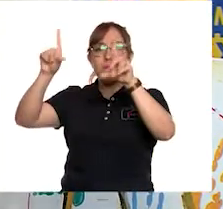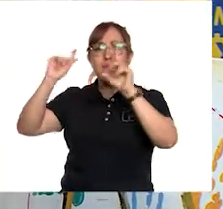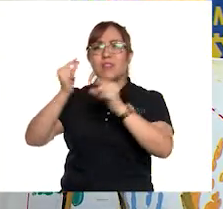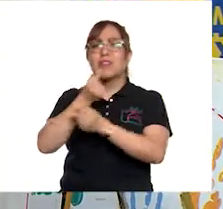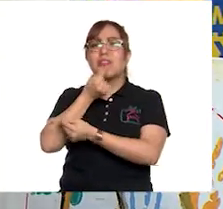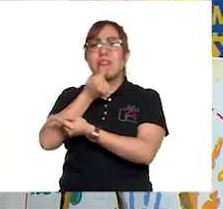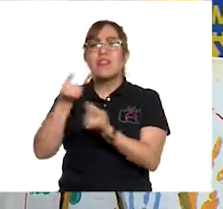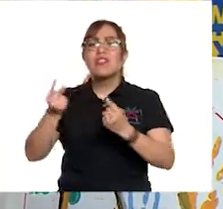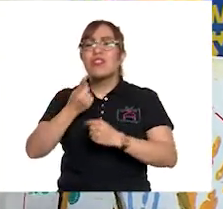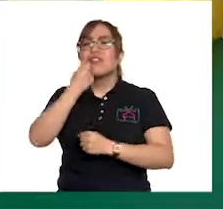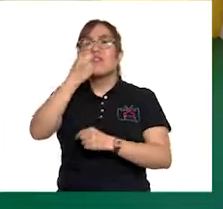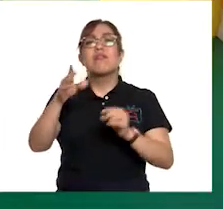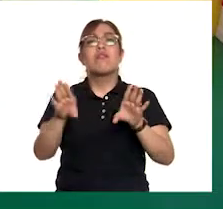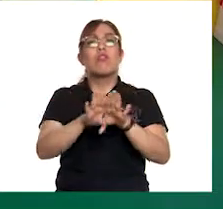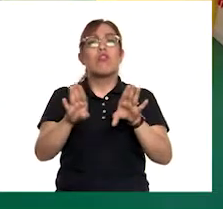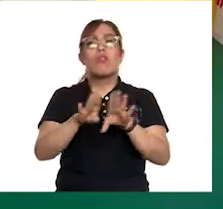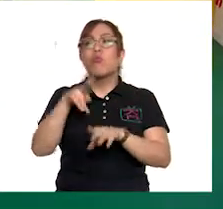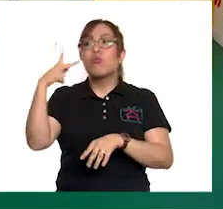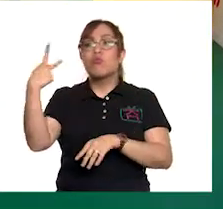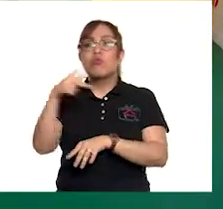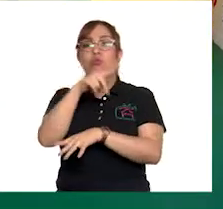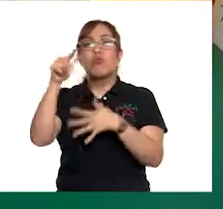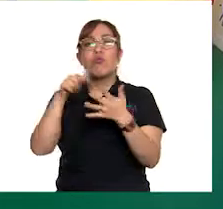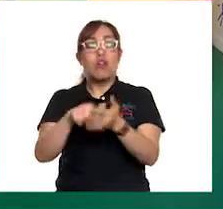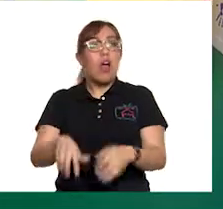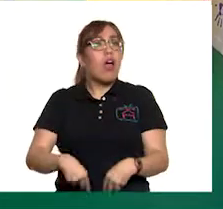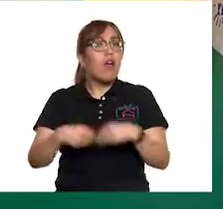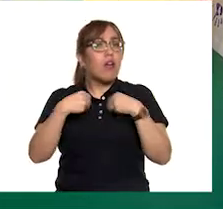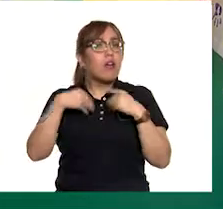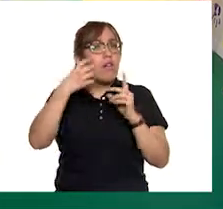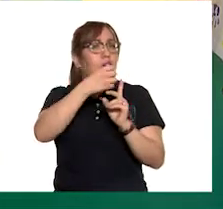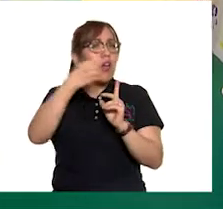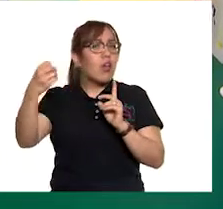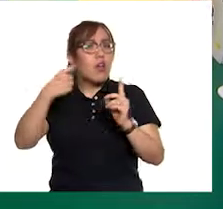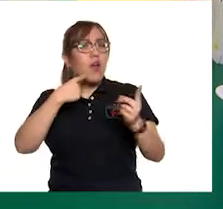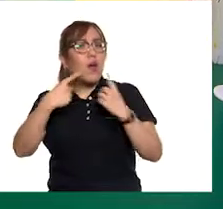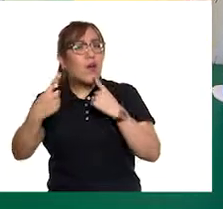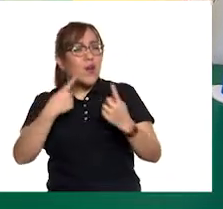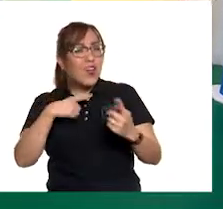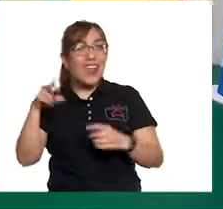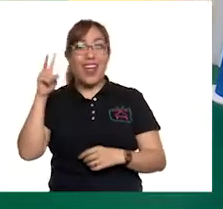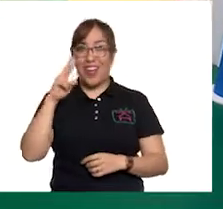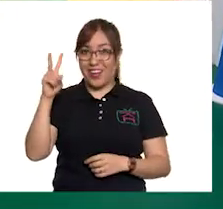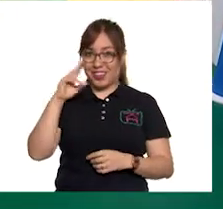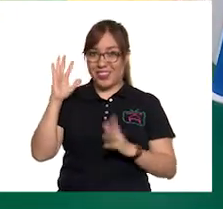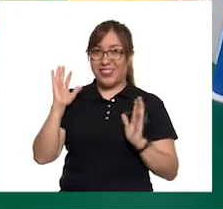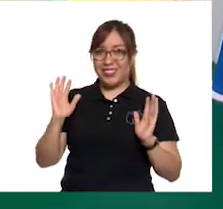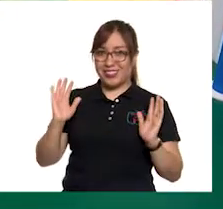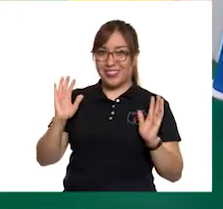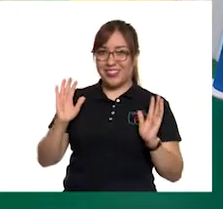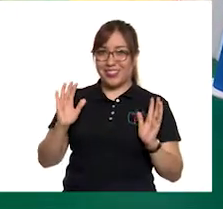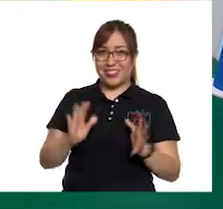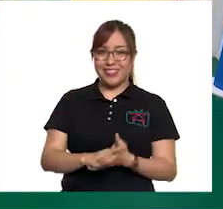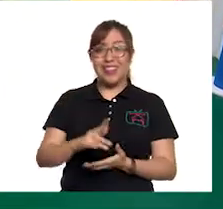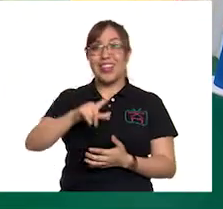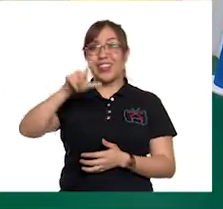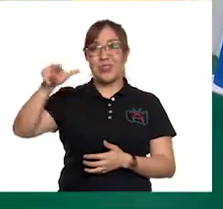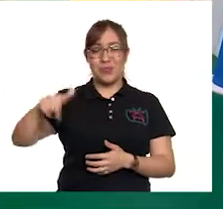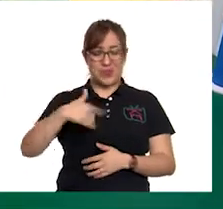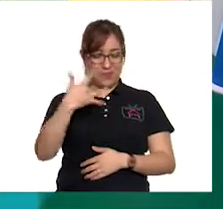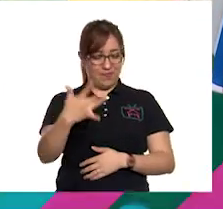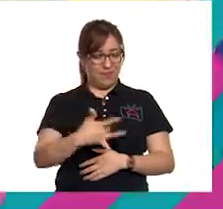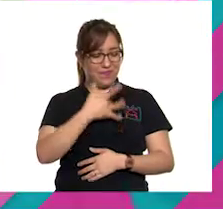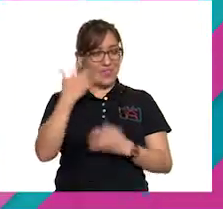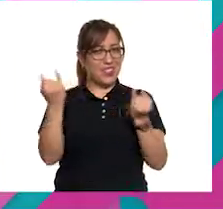cómo se organizan en el lugar en donde viven. Sí, vamos a verlos. Así, pues, me siento como en el